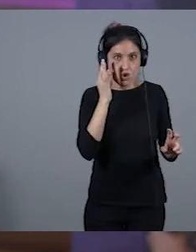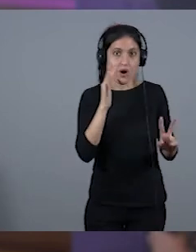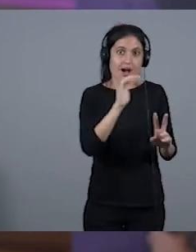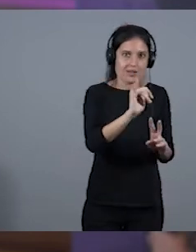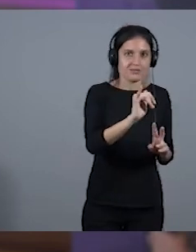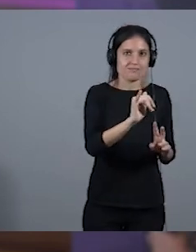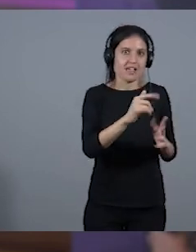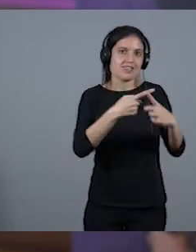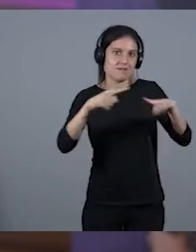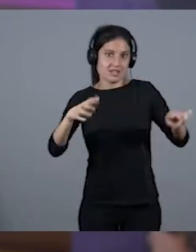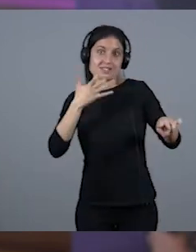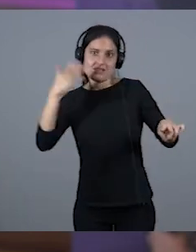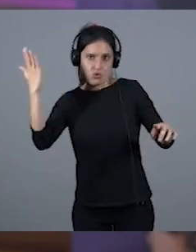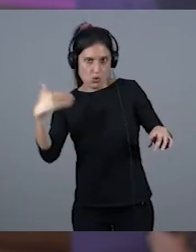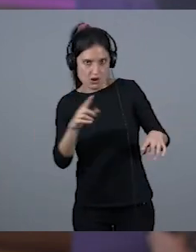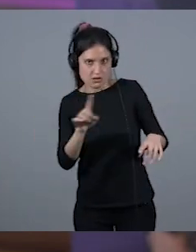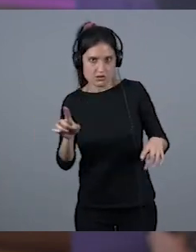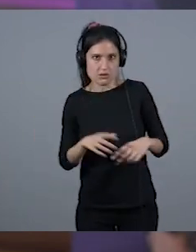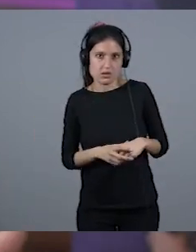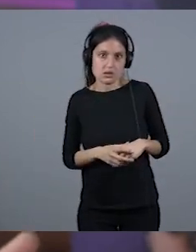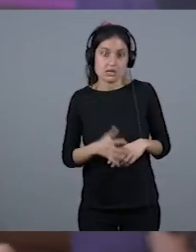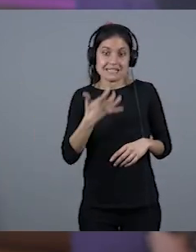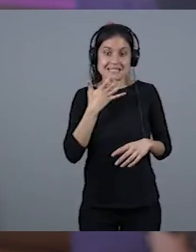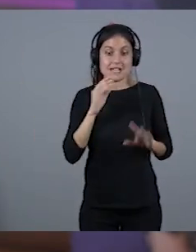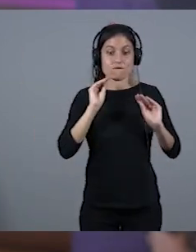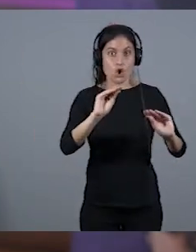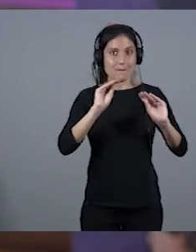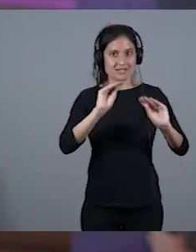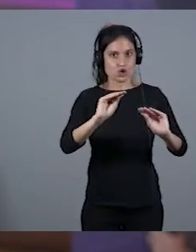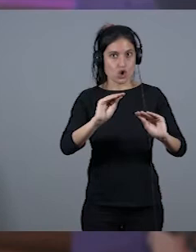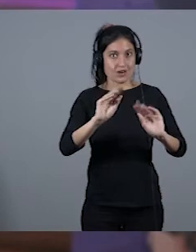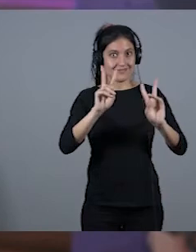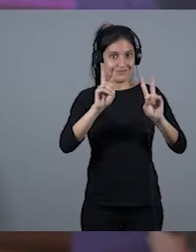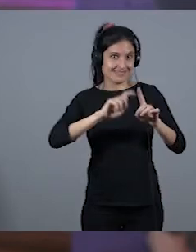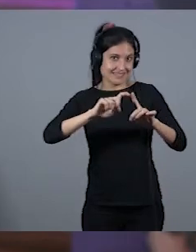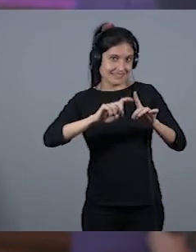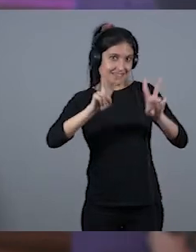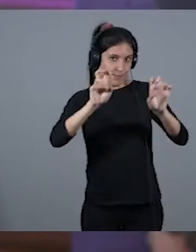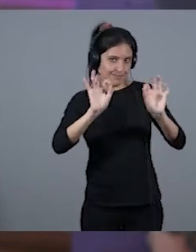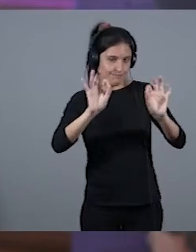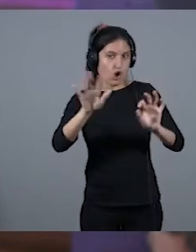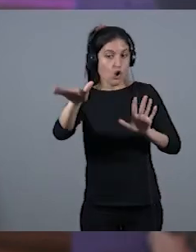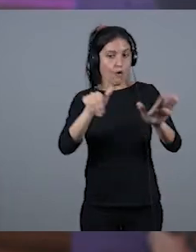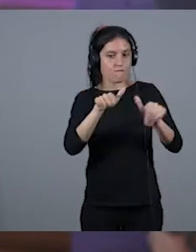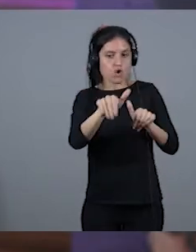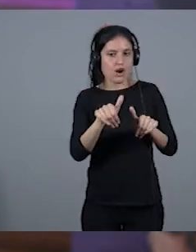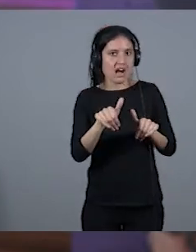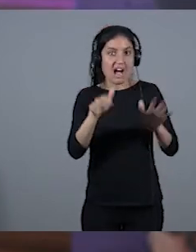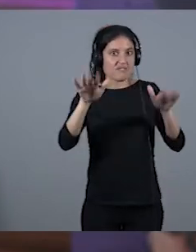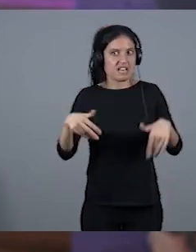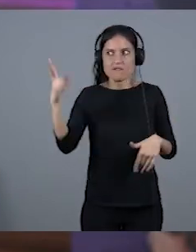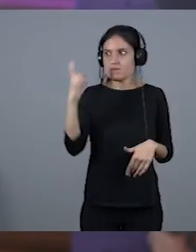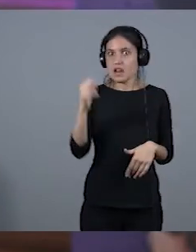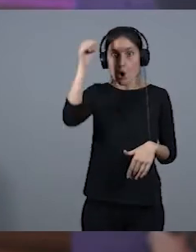formaciones no aparecía ningún hombre. Entonces, al final dices, bueno, ¿qué pasa, que no es un tema